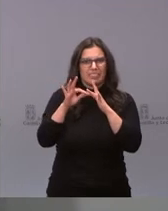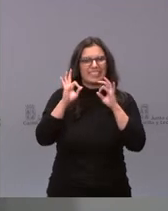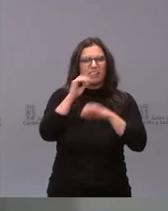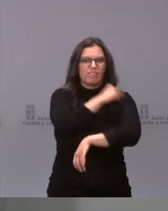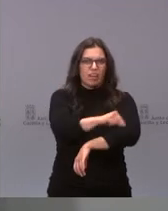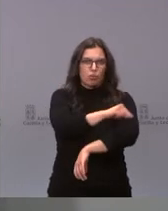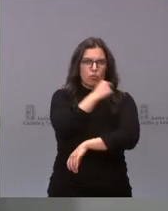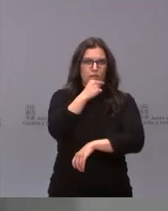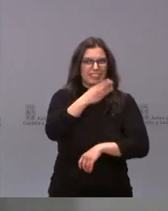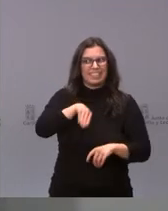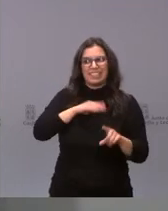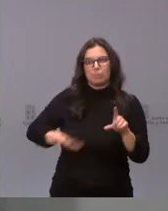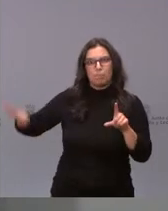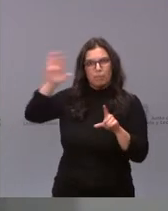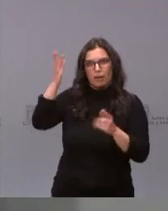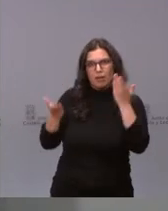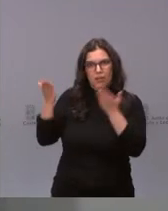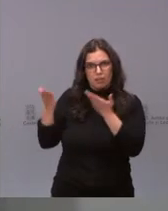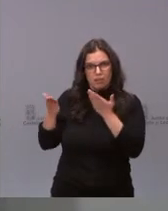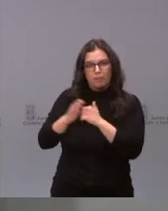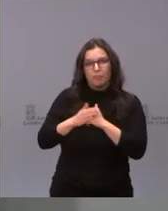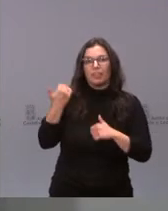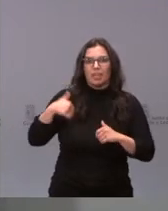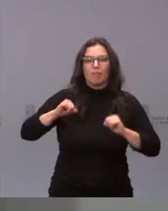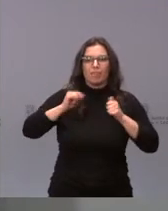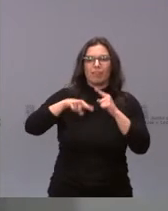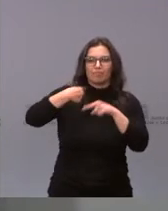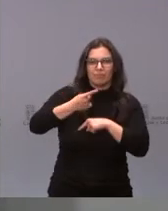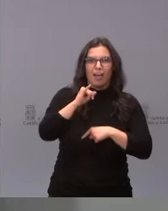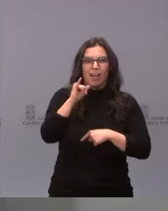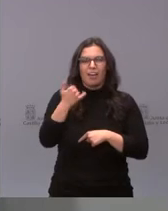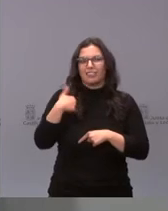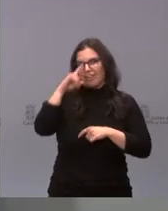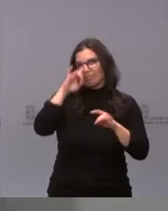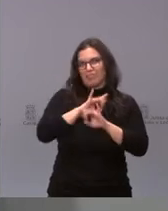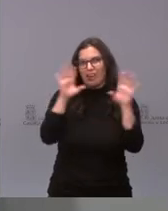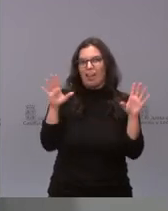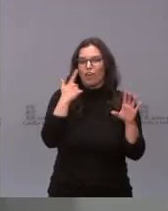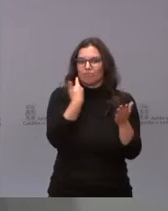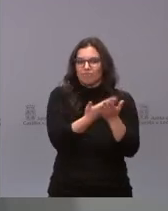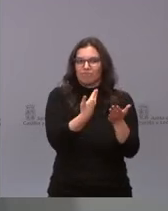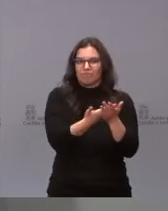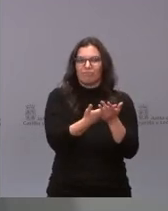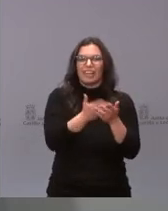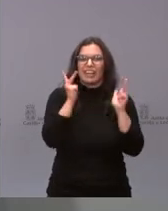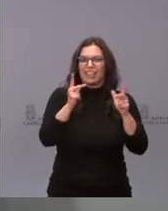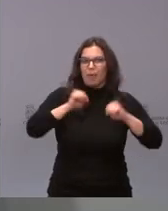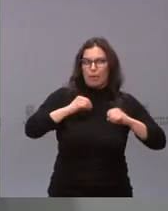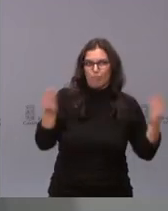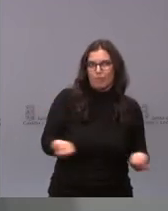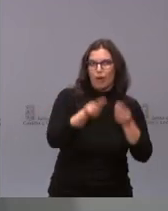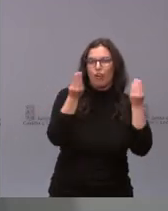en nuestro país y que esta campaña empieza ya a tener efectos. Ya se han visto clarísimos efectos en nuestras residencias de mayores,